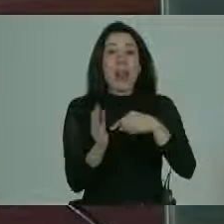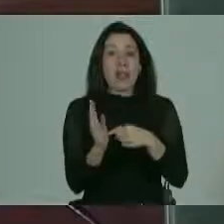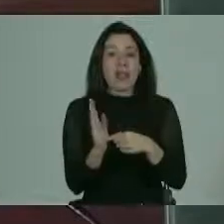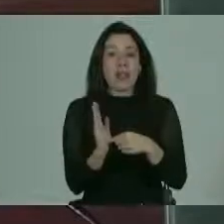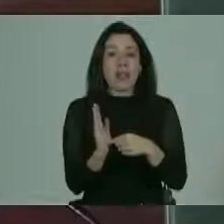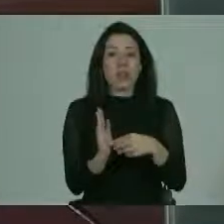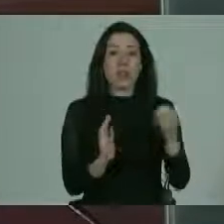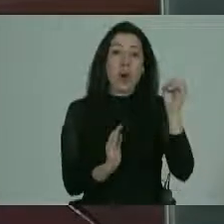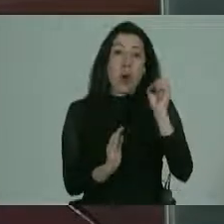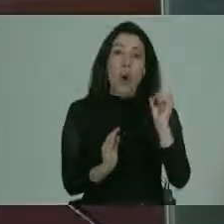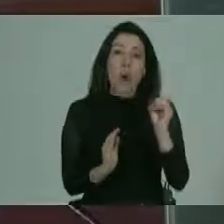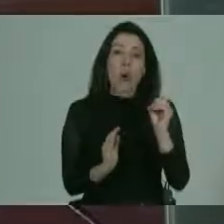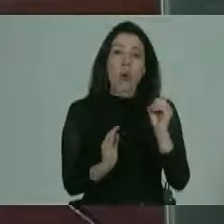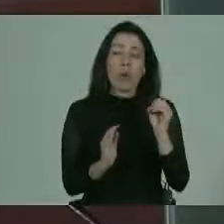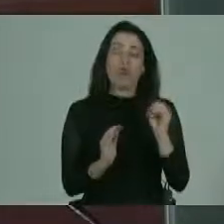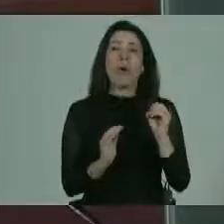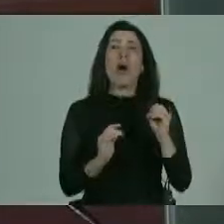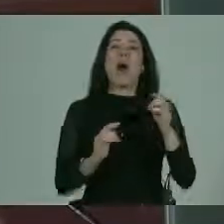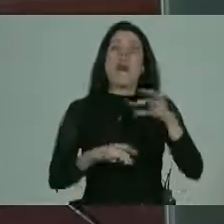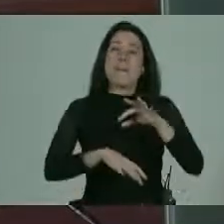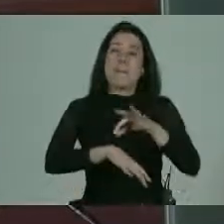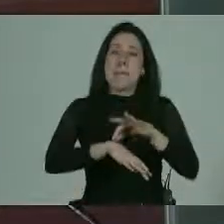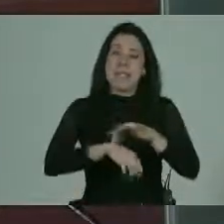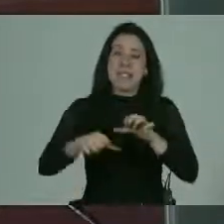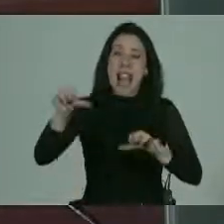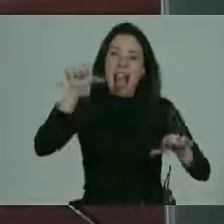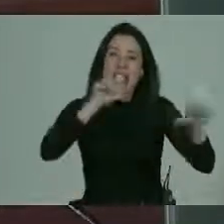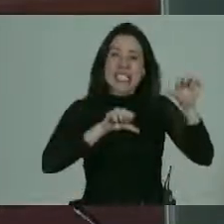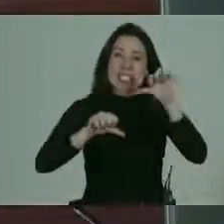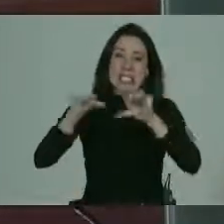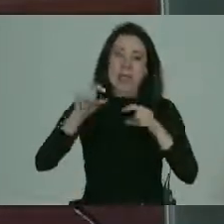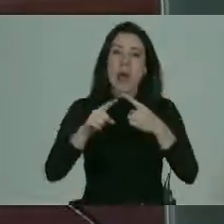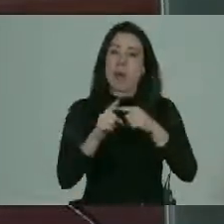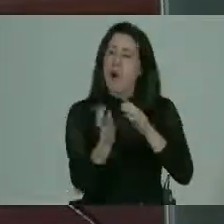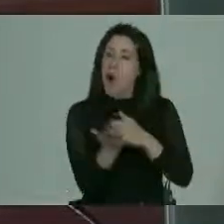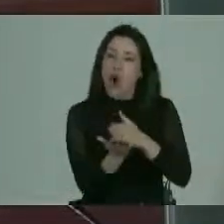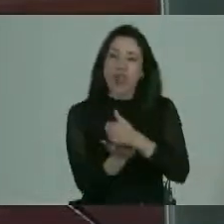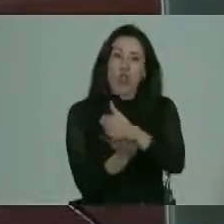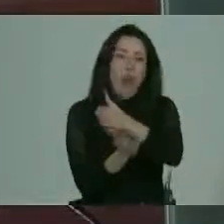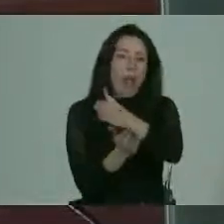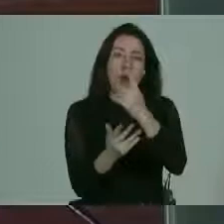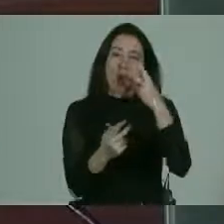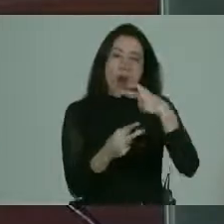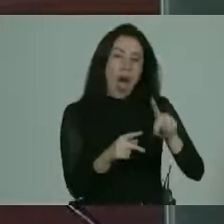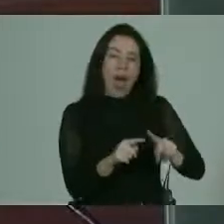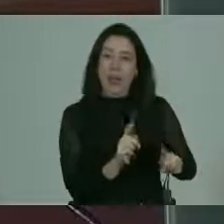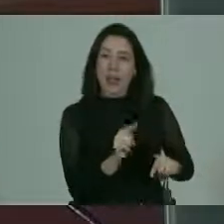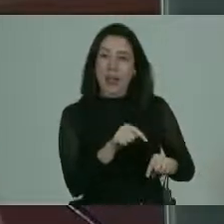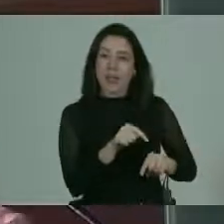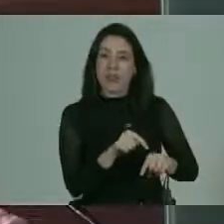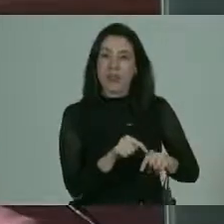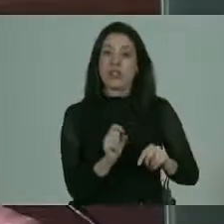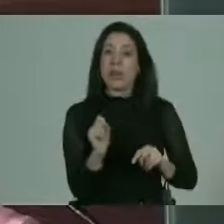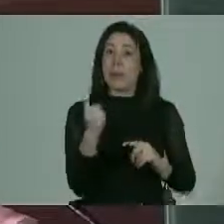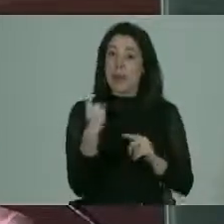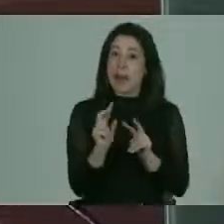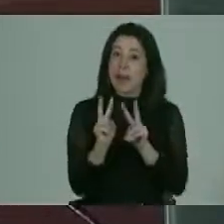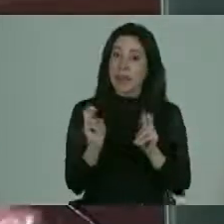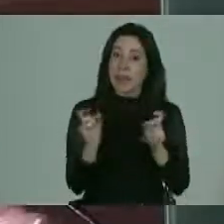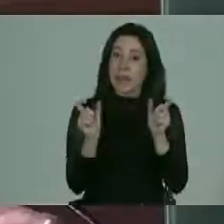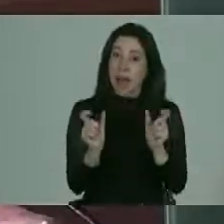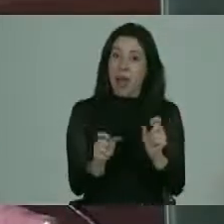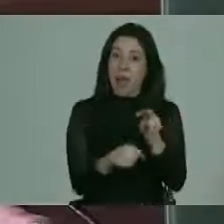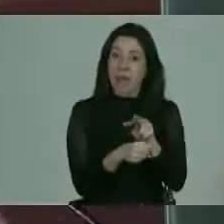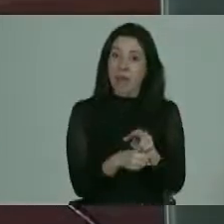que la la cicatría la medicina y la ciencia van por otro rumbo muy lejano entonces un primer tema para poder